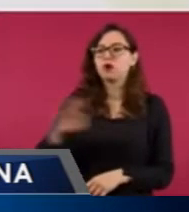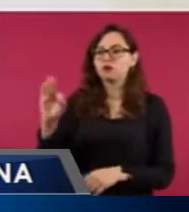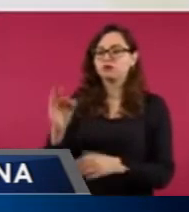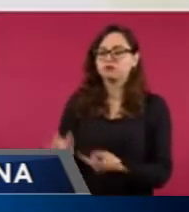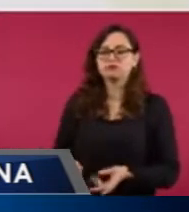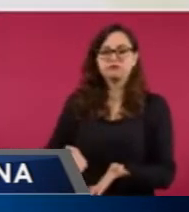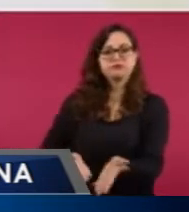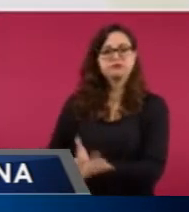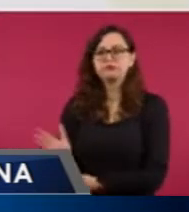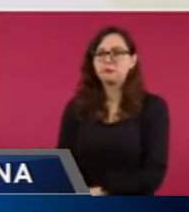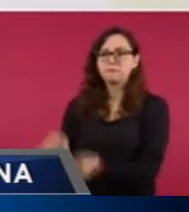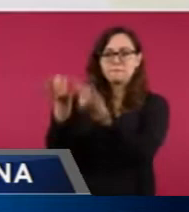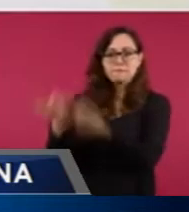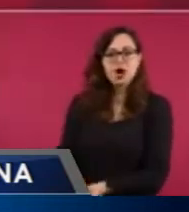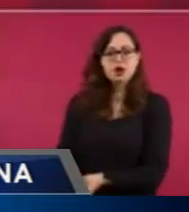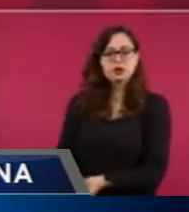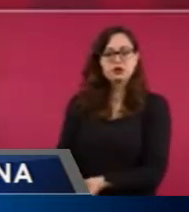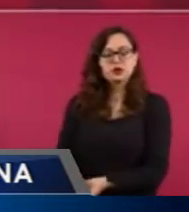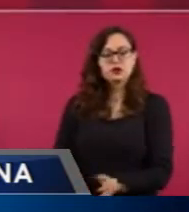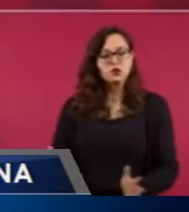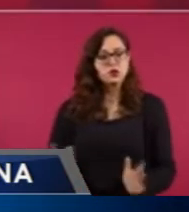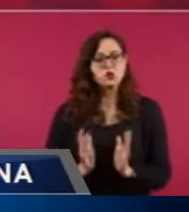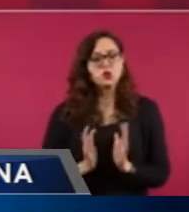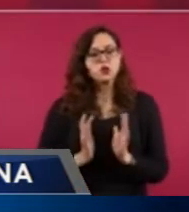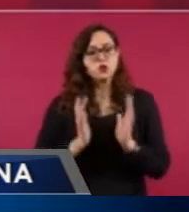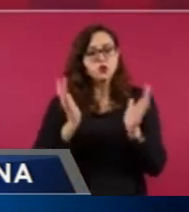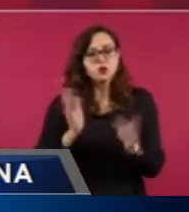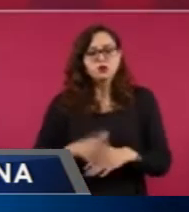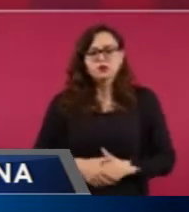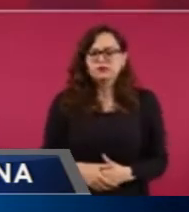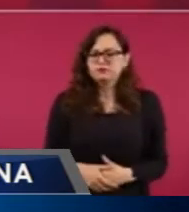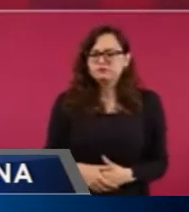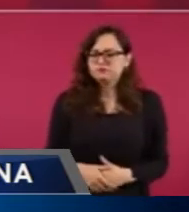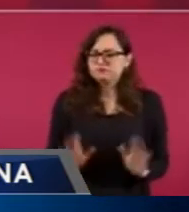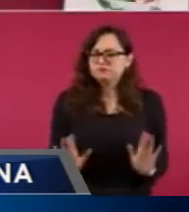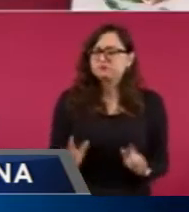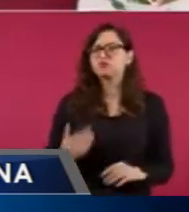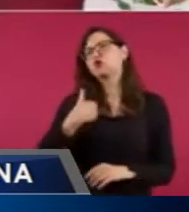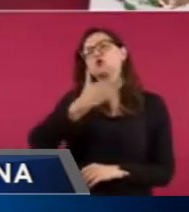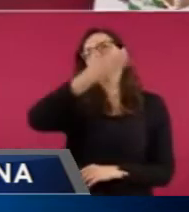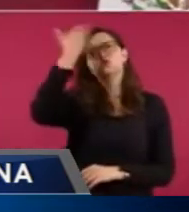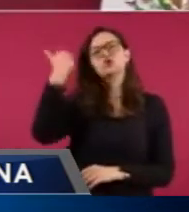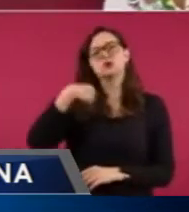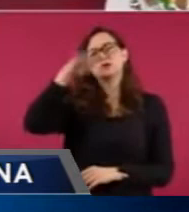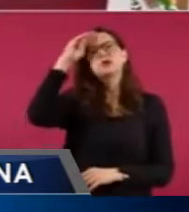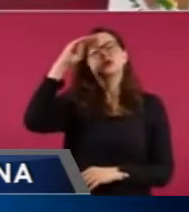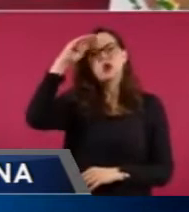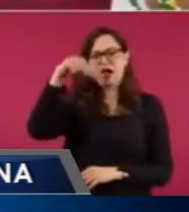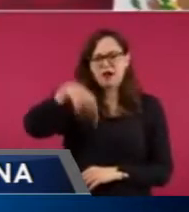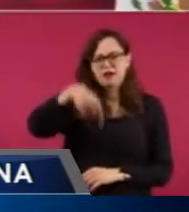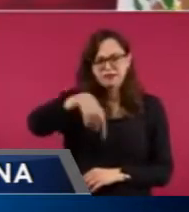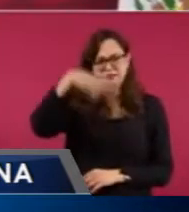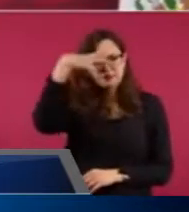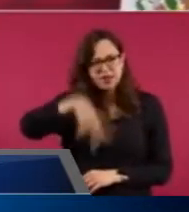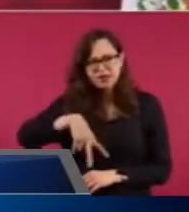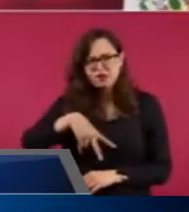gota, hipotiroidismo y angina inestable de alto riesgo al presidente, asimismo la hipertensión que padece y las dos veces que enfermó de